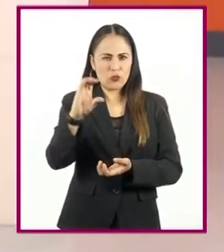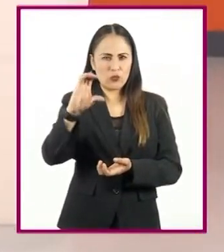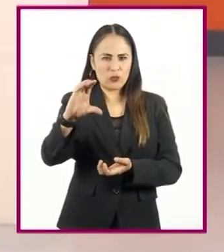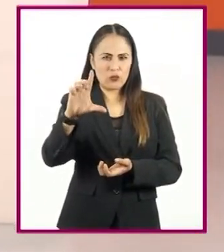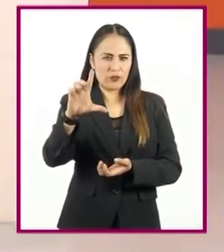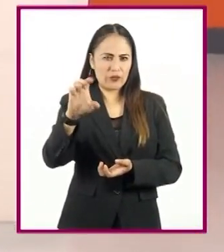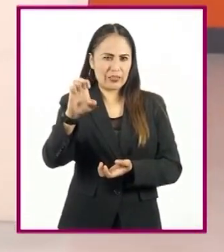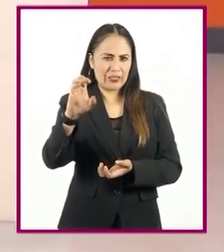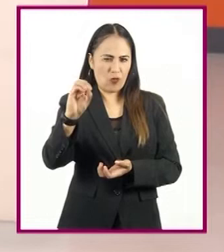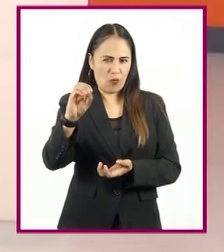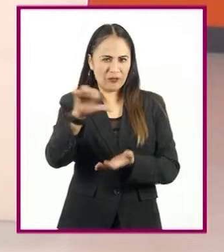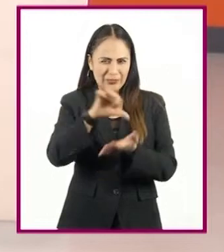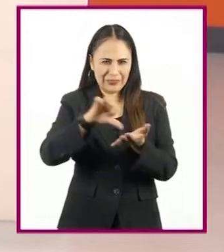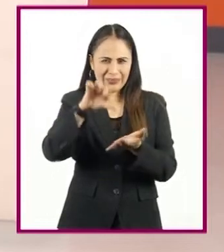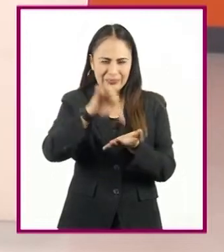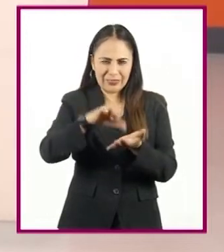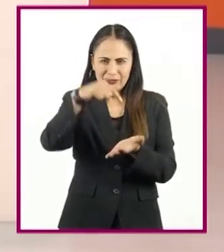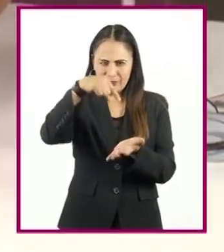Gracias, maestra.